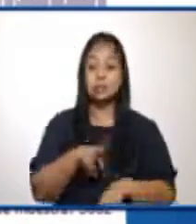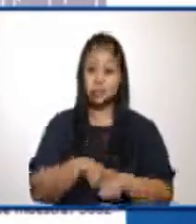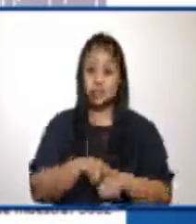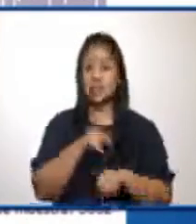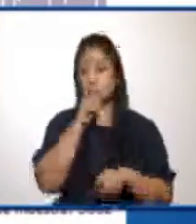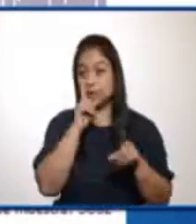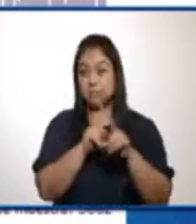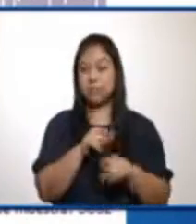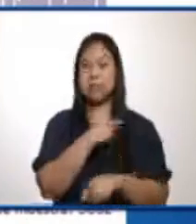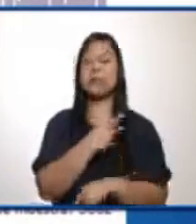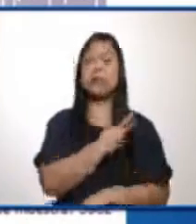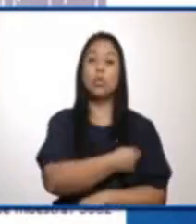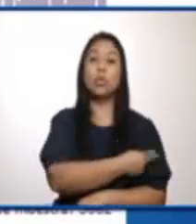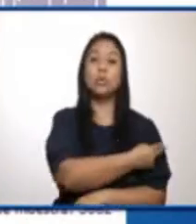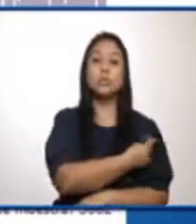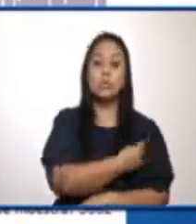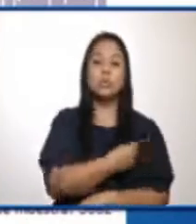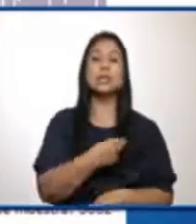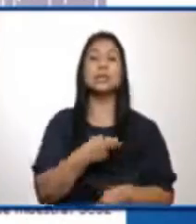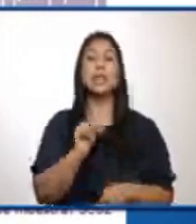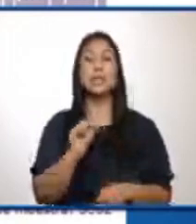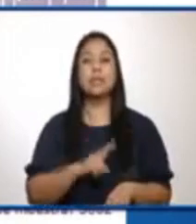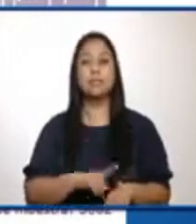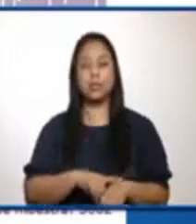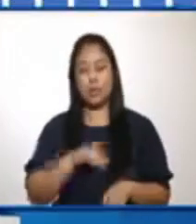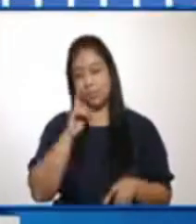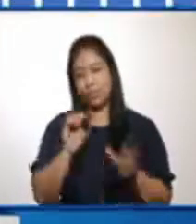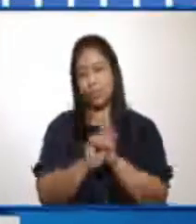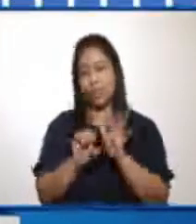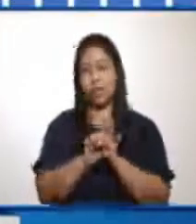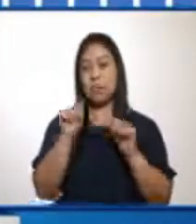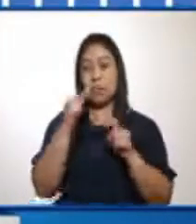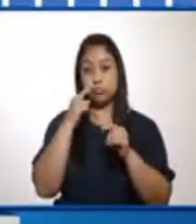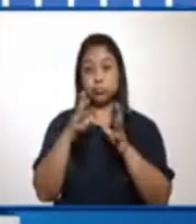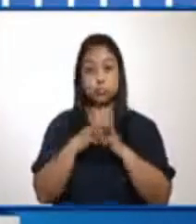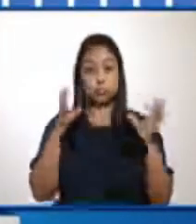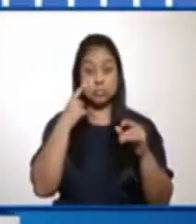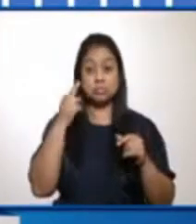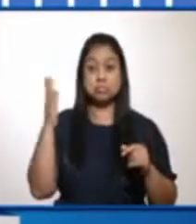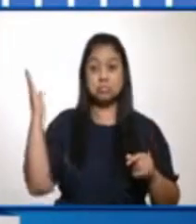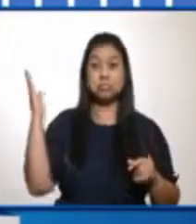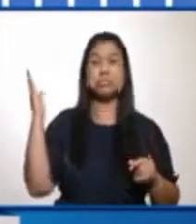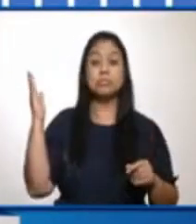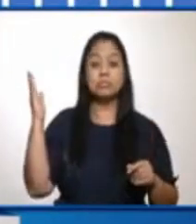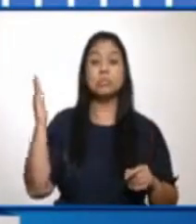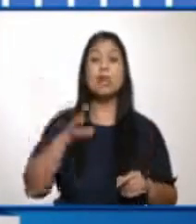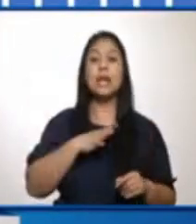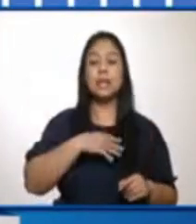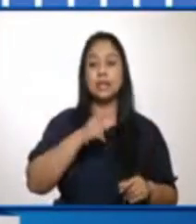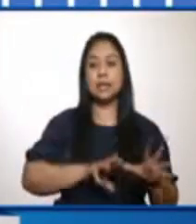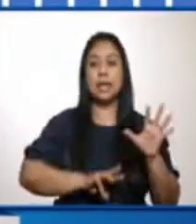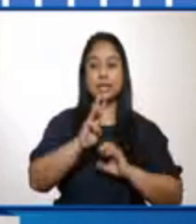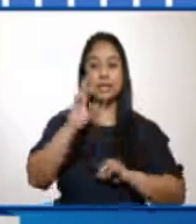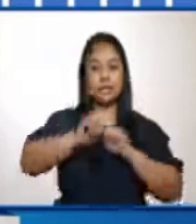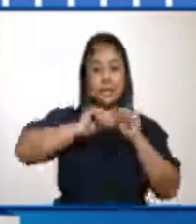como hospitales temporales. Aquí pueden ustedes ver que de forma global estamos teniendo una ocupación al 13 de